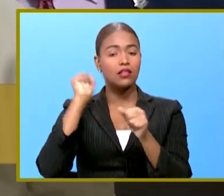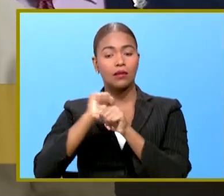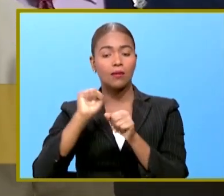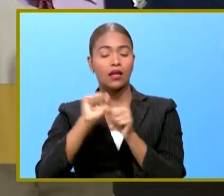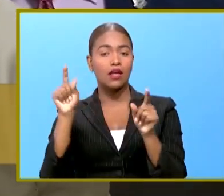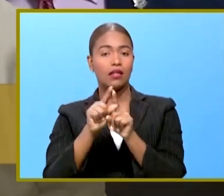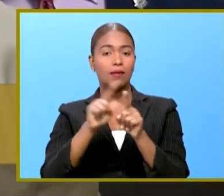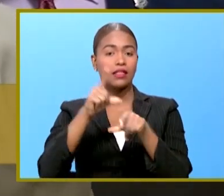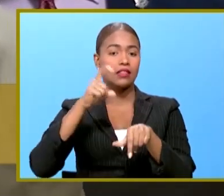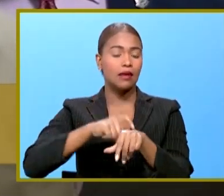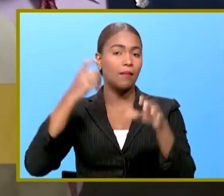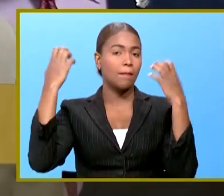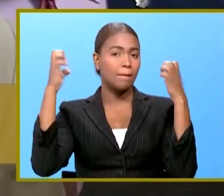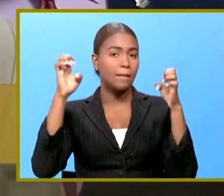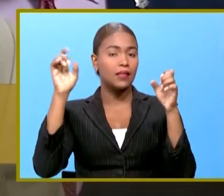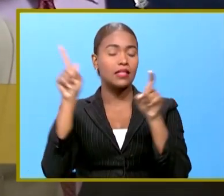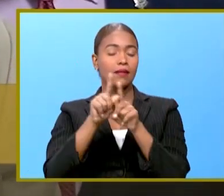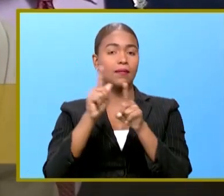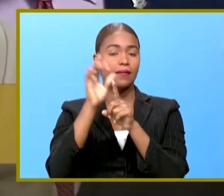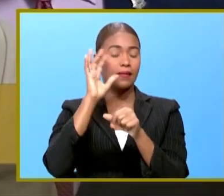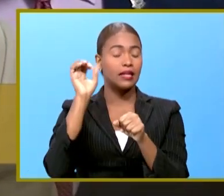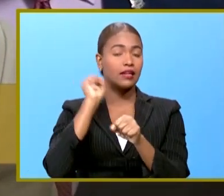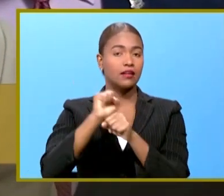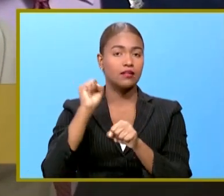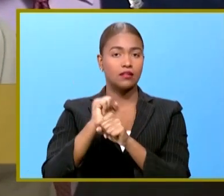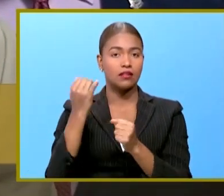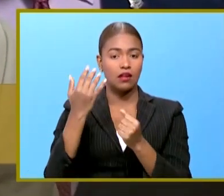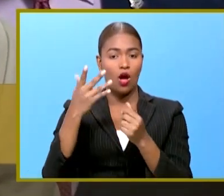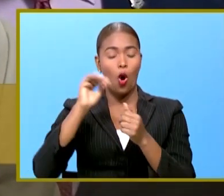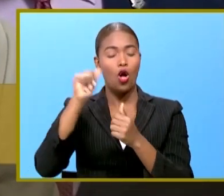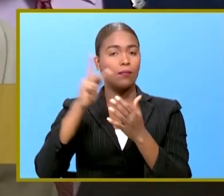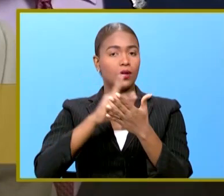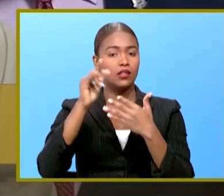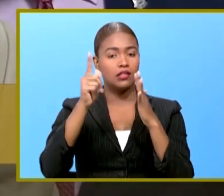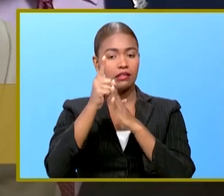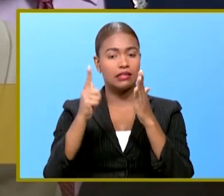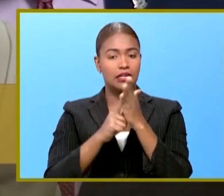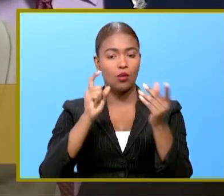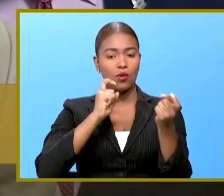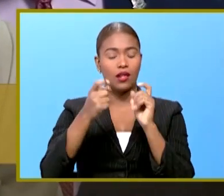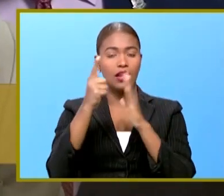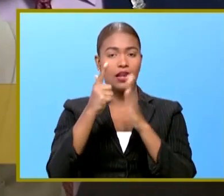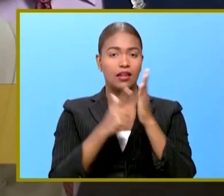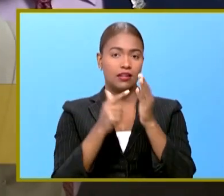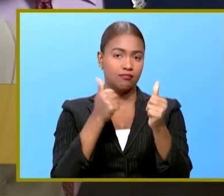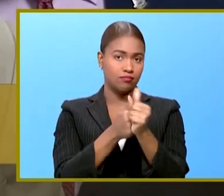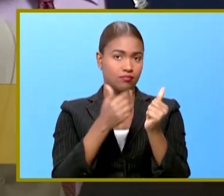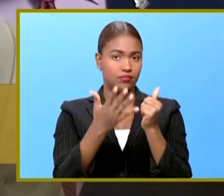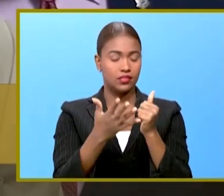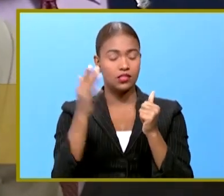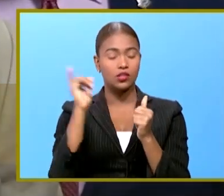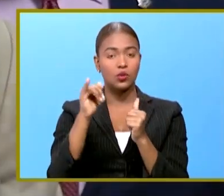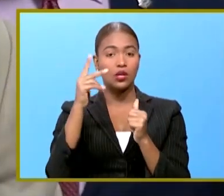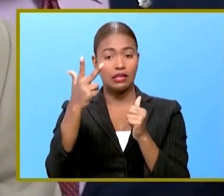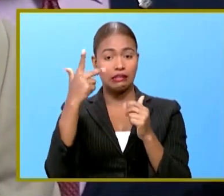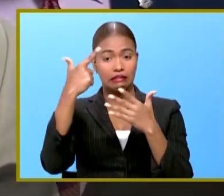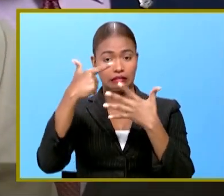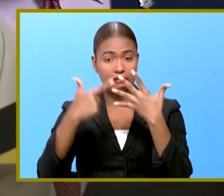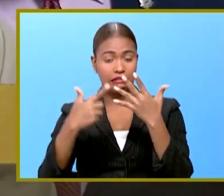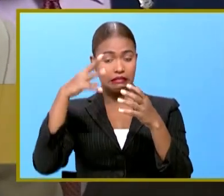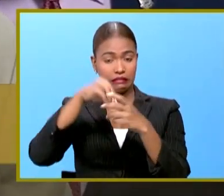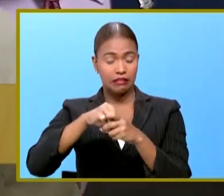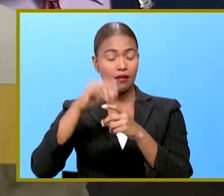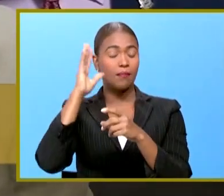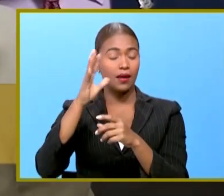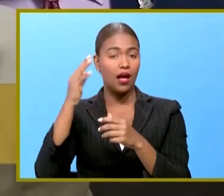trabajar estado de emergencia y vamos a trabajar otro proyecto de ley que modifica la ley de INAPA Esas tres iniciativas dentro